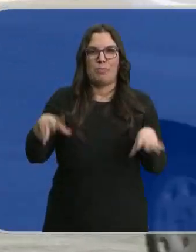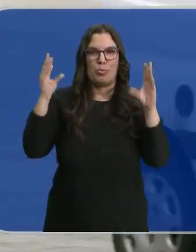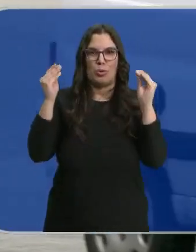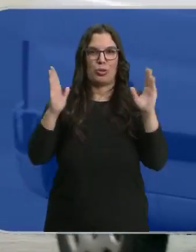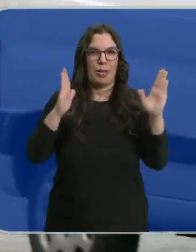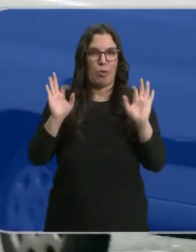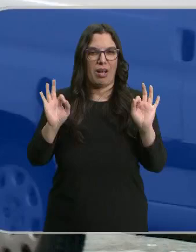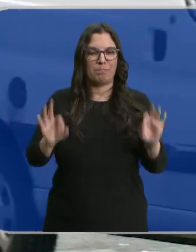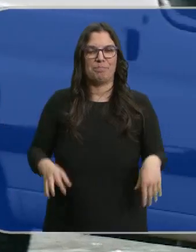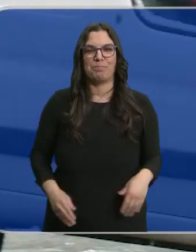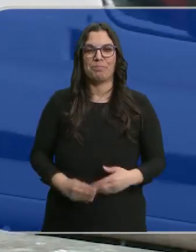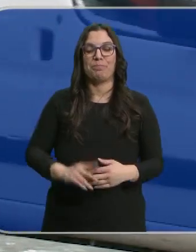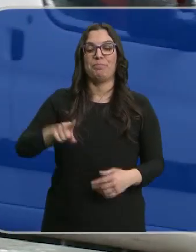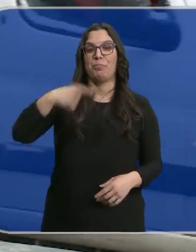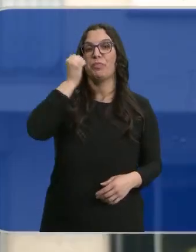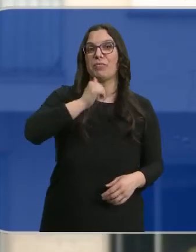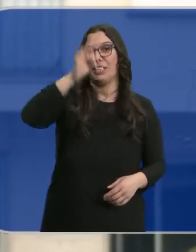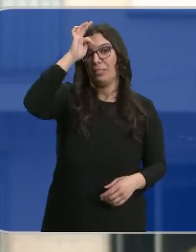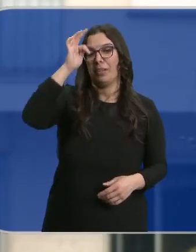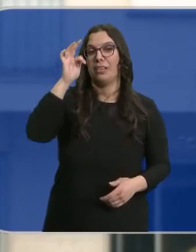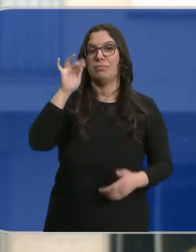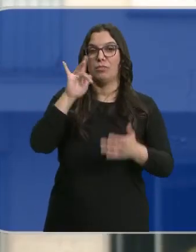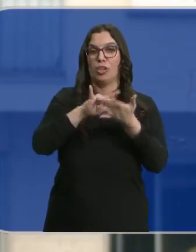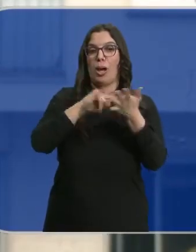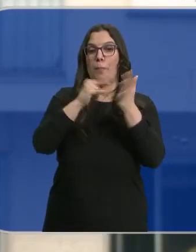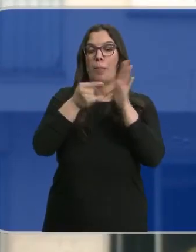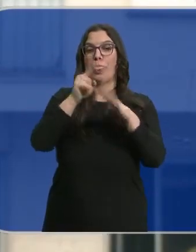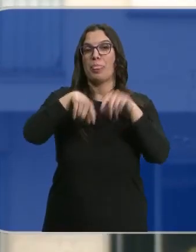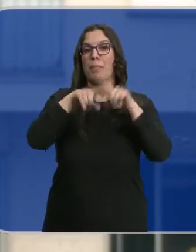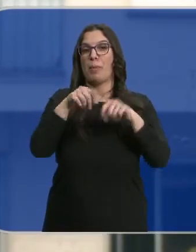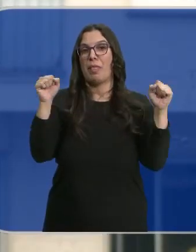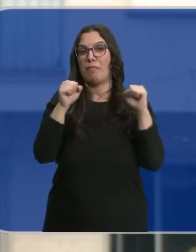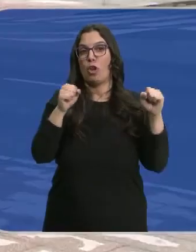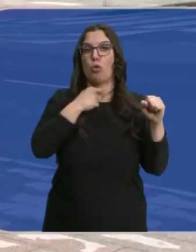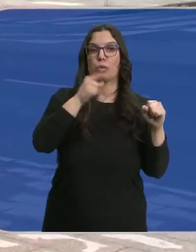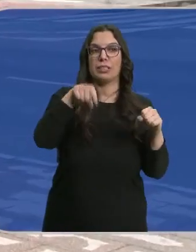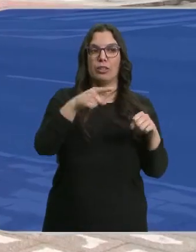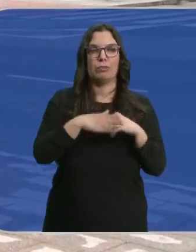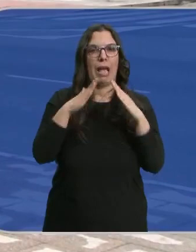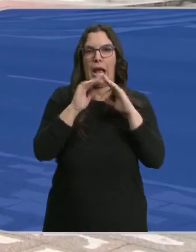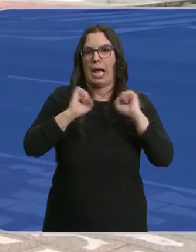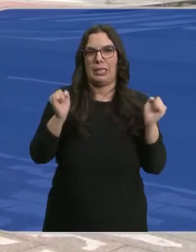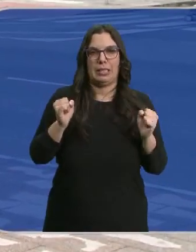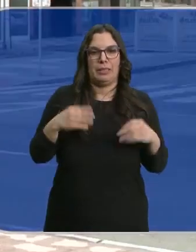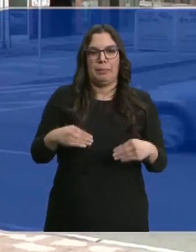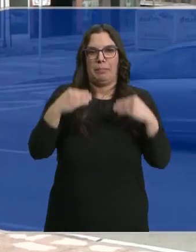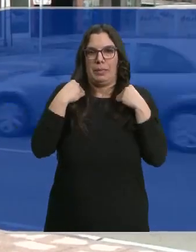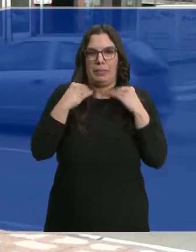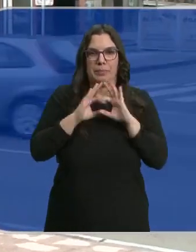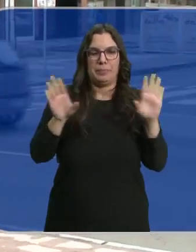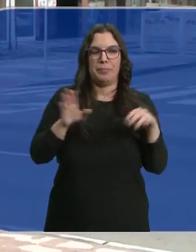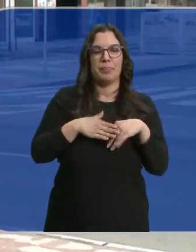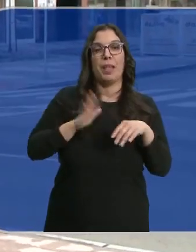en estas épocas. Y el fin de semana se presenta con planes según lo friolero que uno sea. En casita, hay pijama y orinalbas.